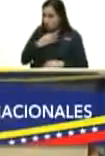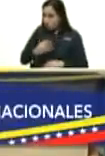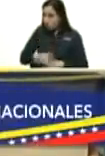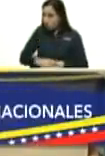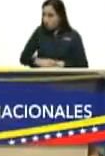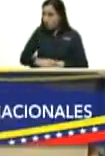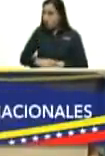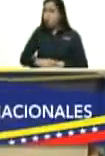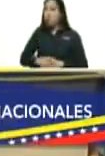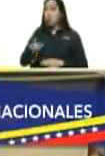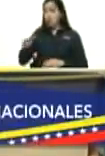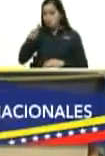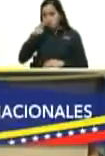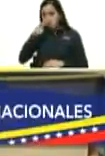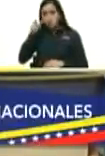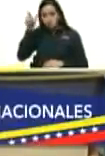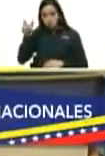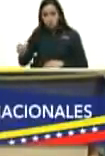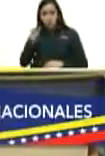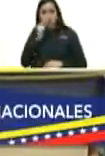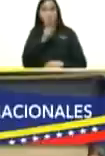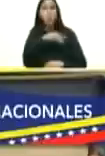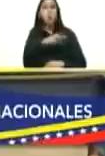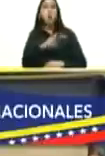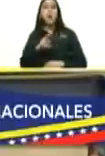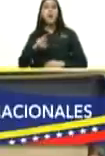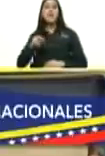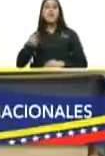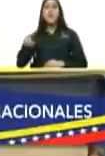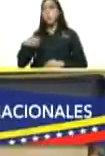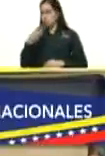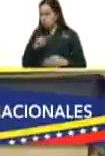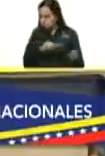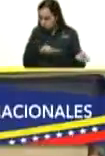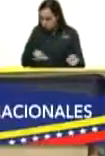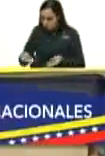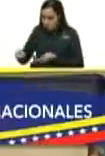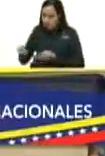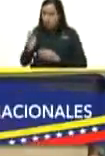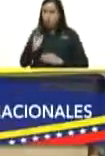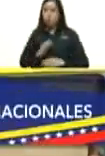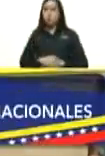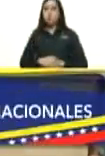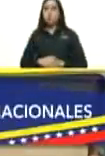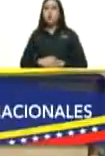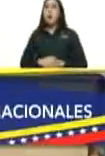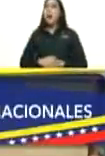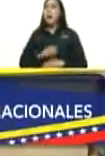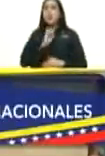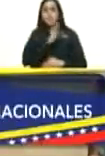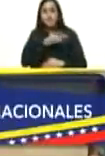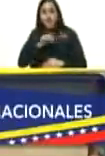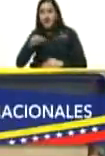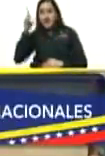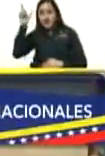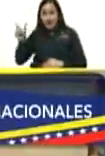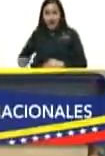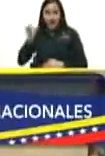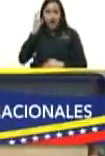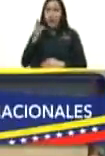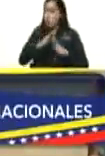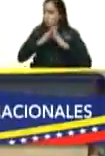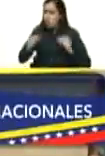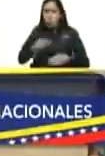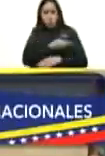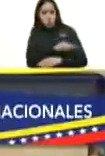Veedor Internacional Juan Carlos Monedero Bienvenido Veedor Internacional Piedad Córdoba Bienvenida Bueno y bienvenidos y bienvenidas